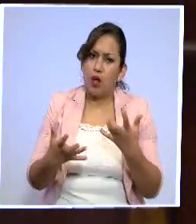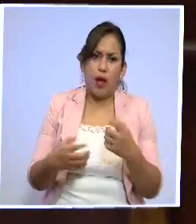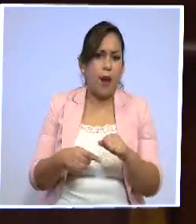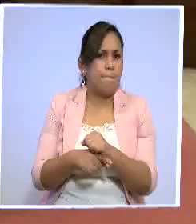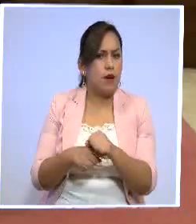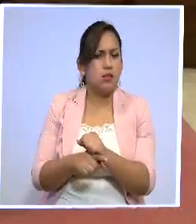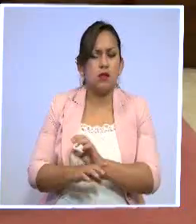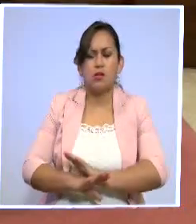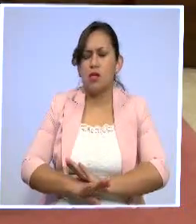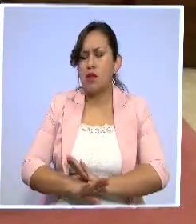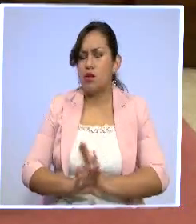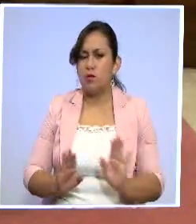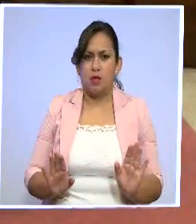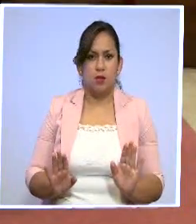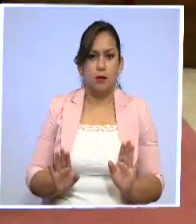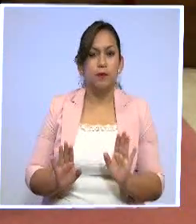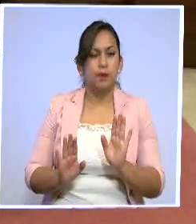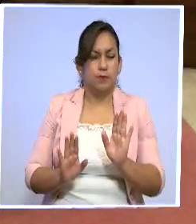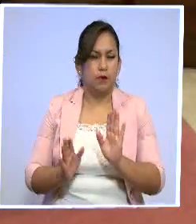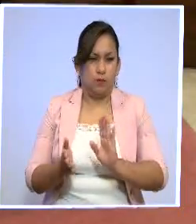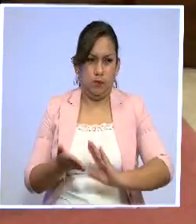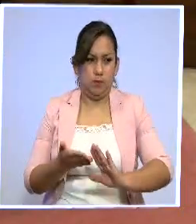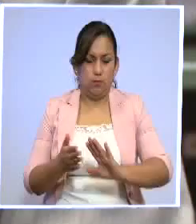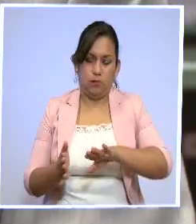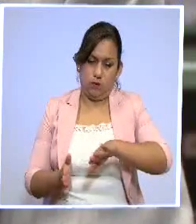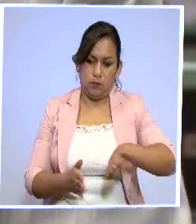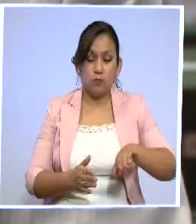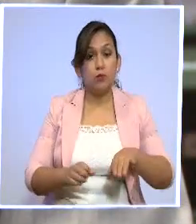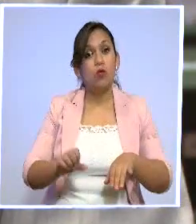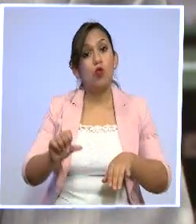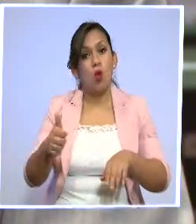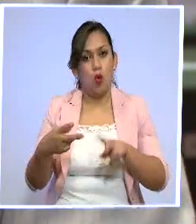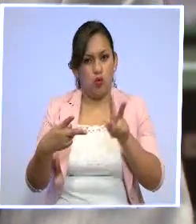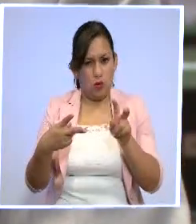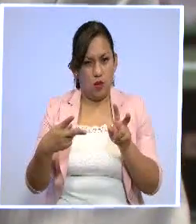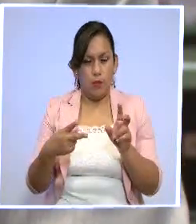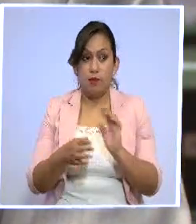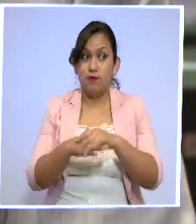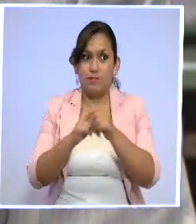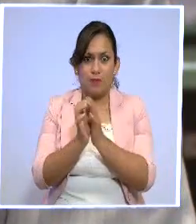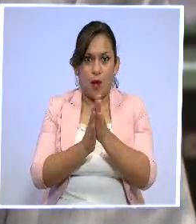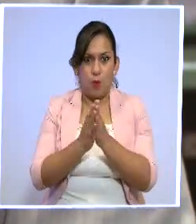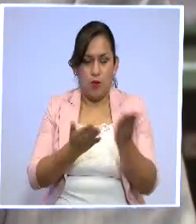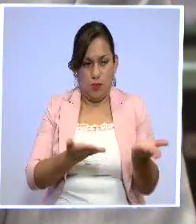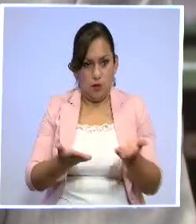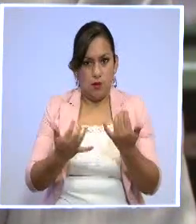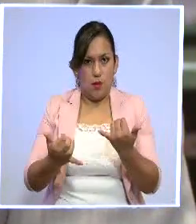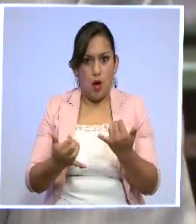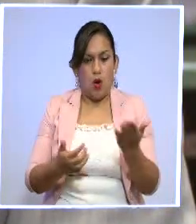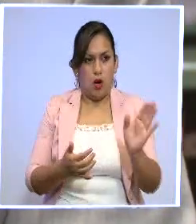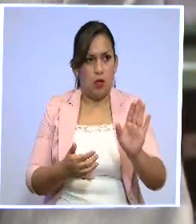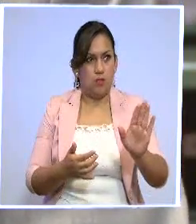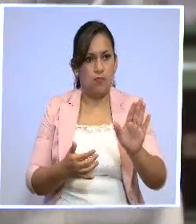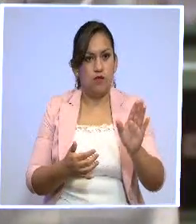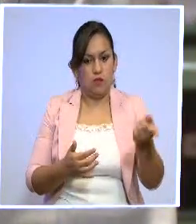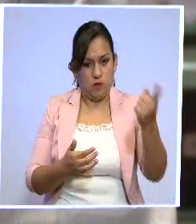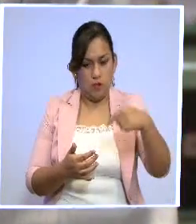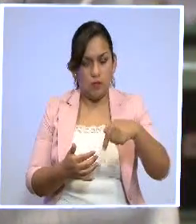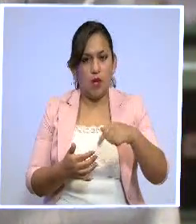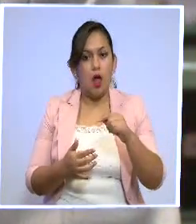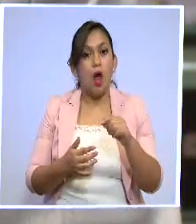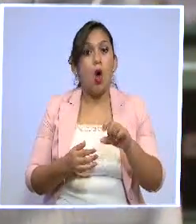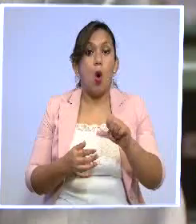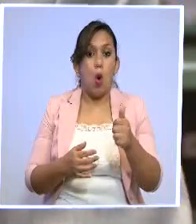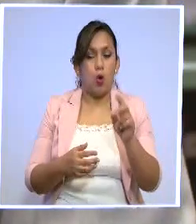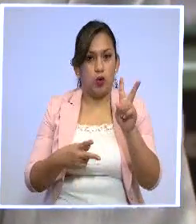Don Jaime, quiero pasar a otro tema porque me parece importante aprovechar la oportunidad de su presencia en los minutos que nos quedan para abordar otro